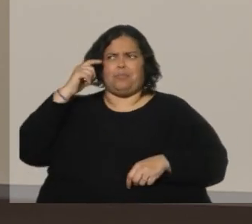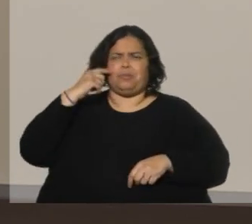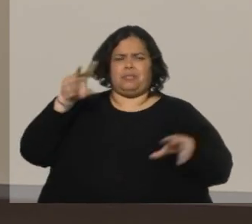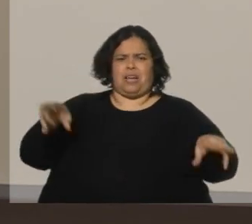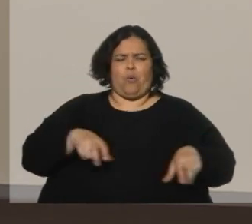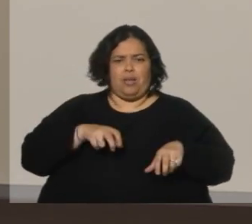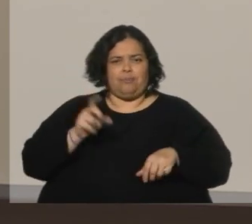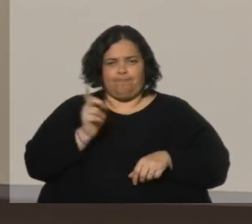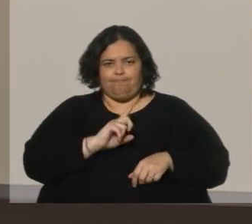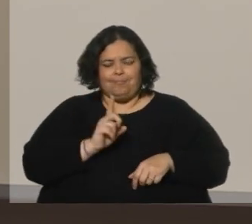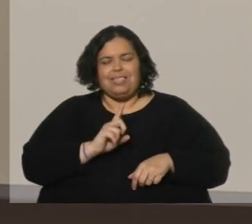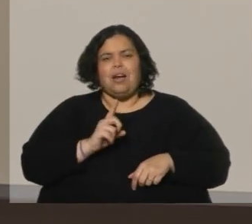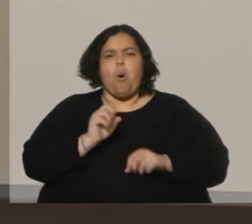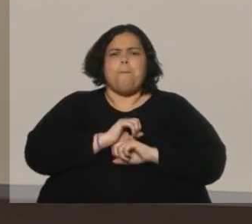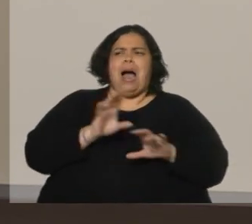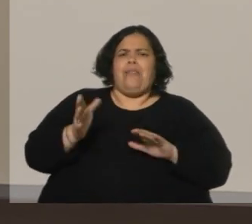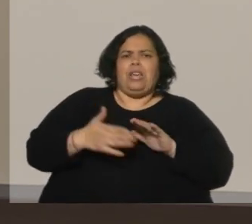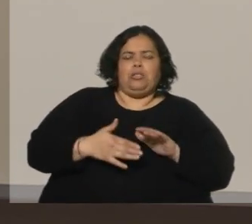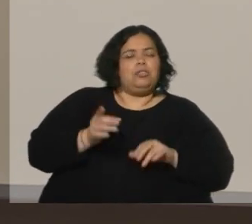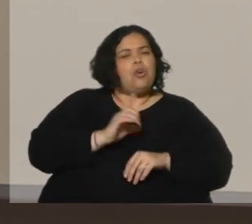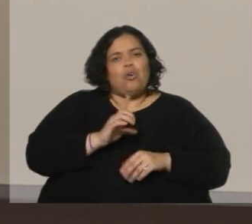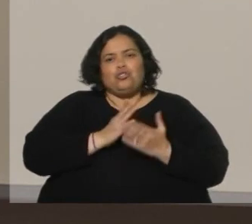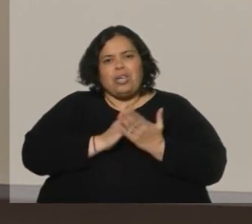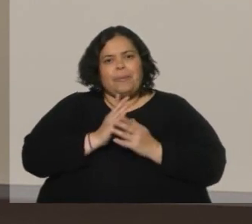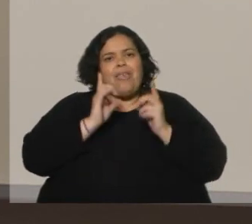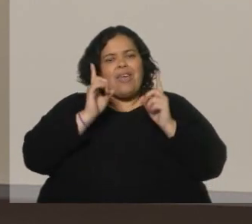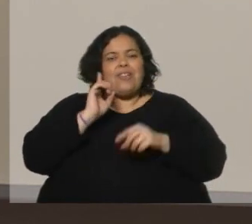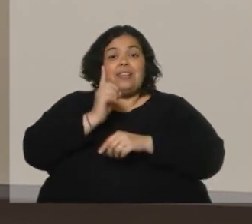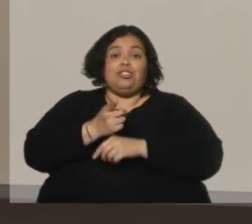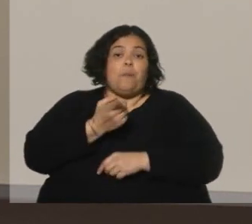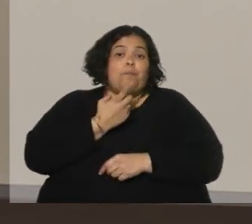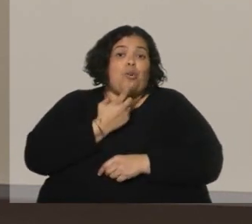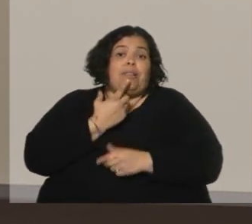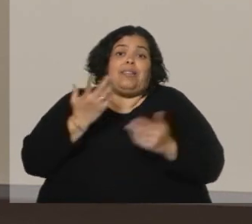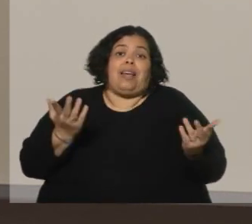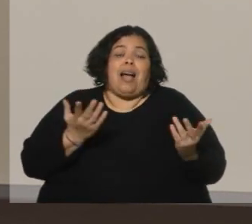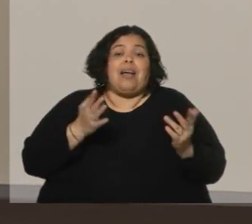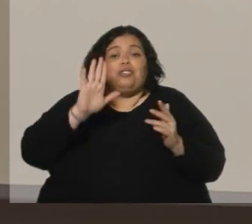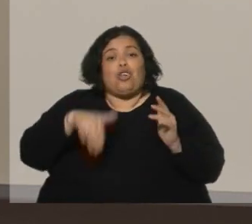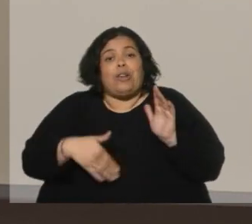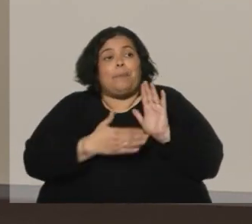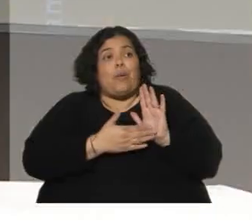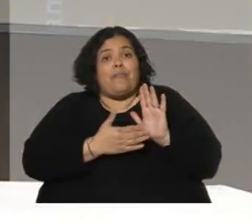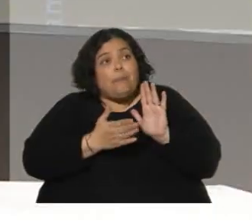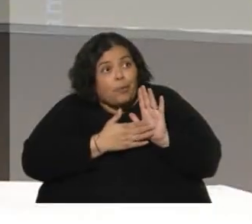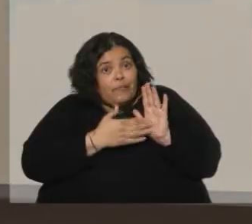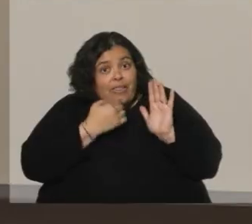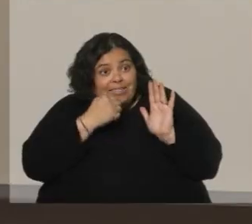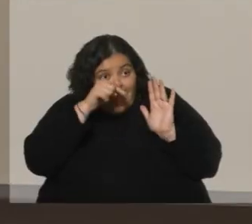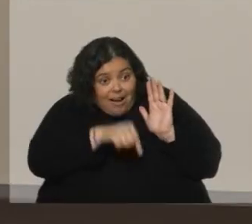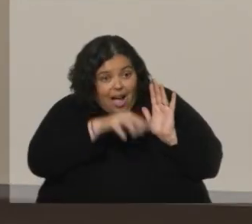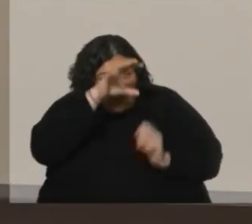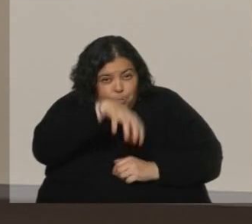Lo que hay que hacer siempre es tomar decisiones políticas en base a evidencia empírica. Y este tipo de